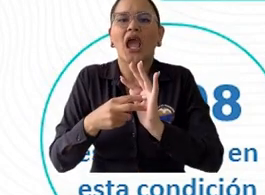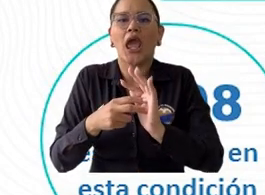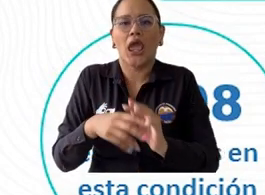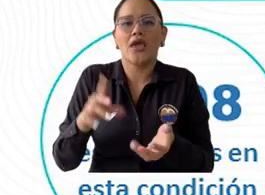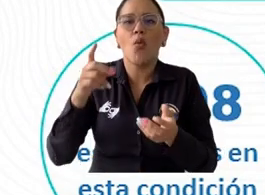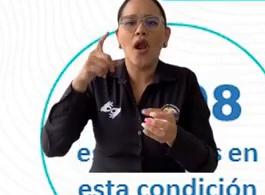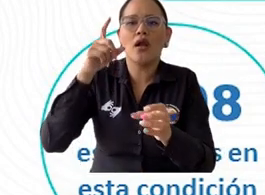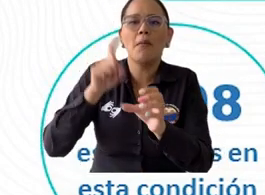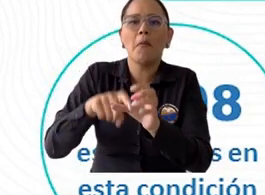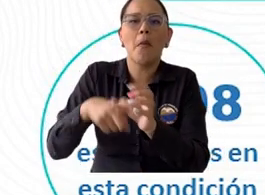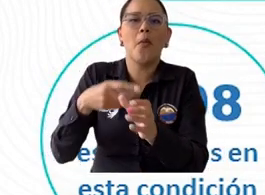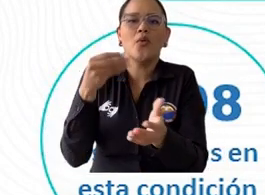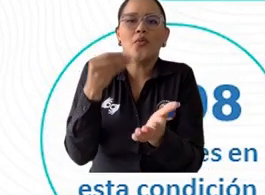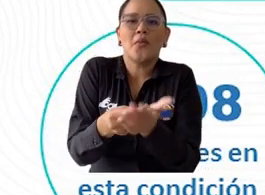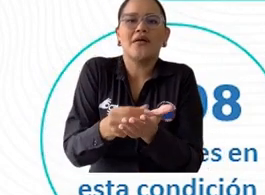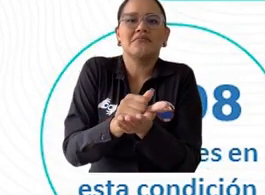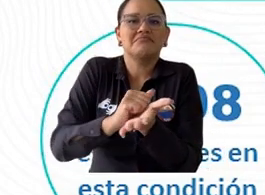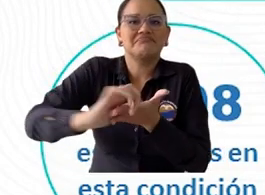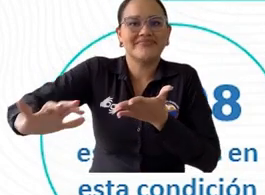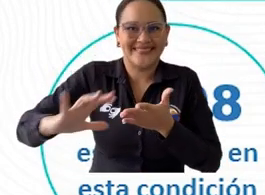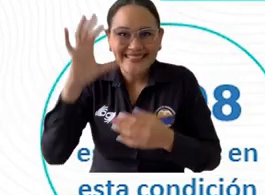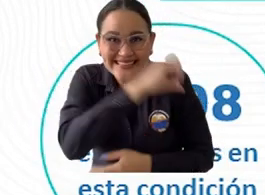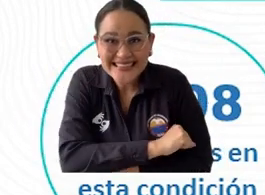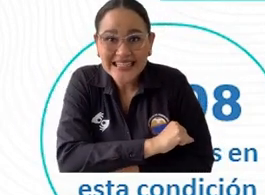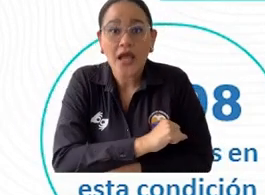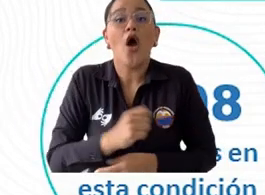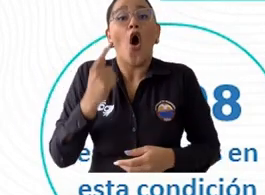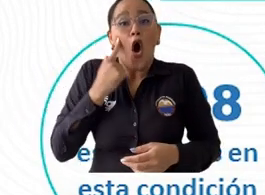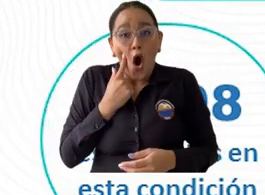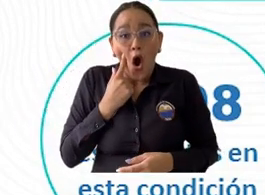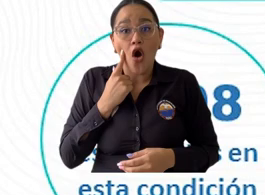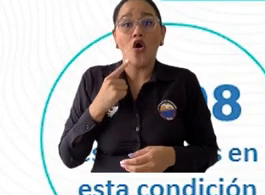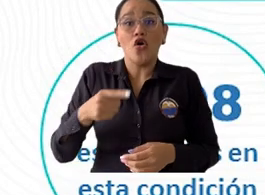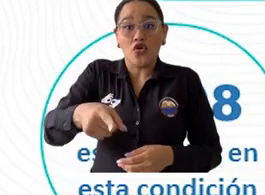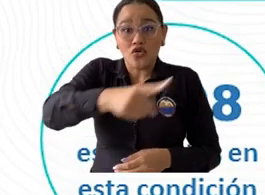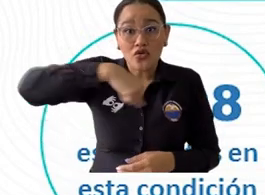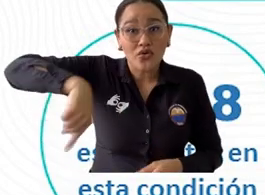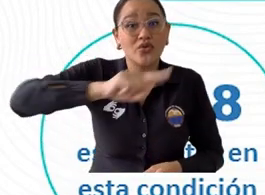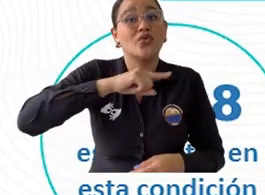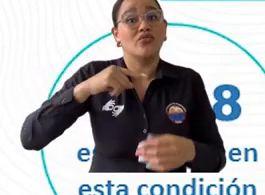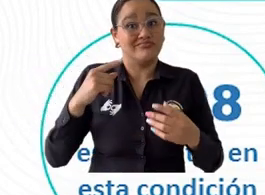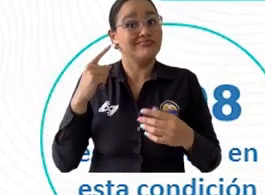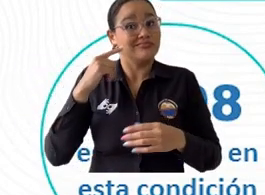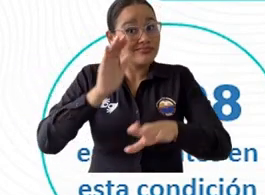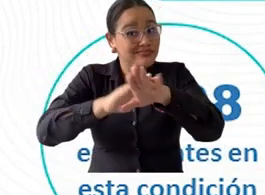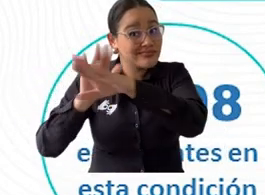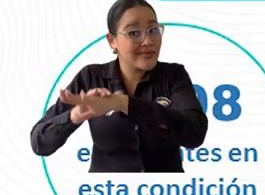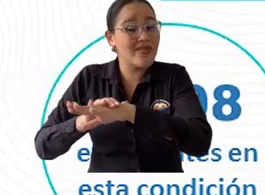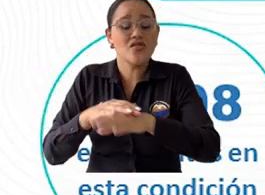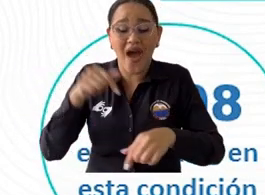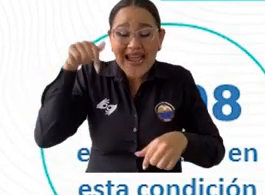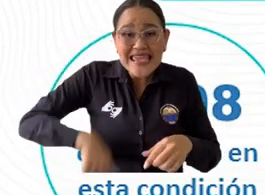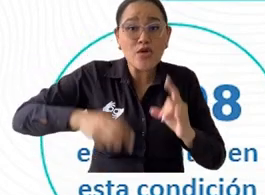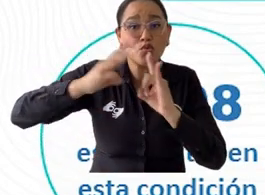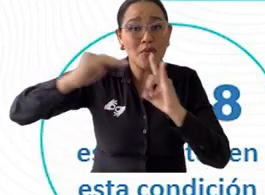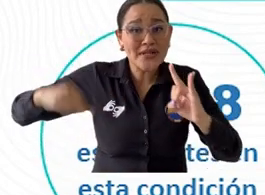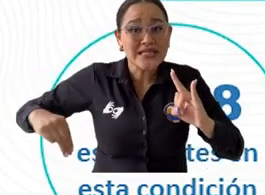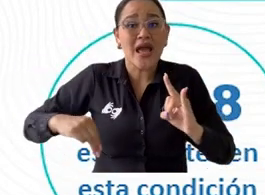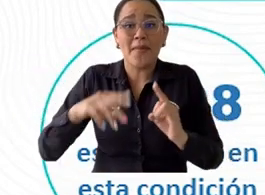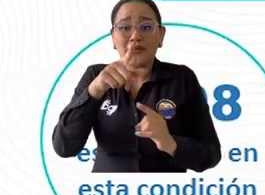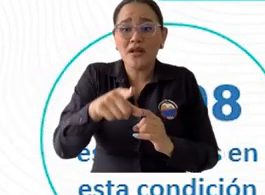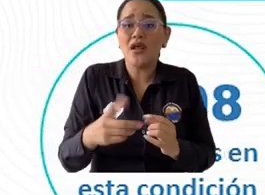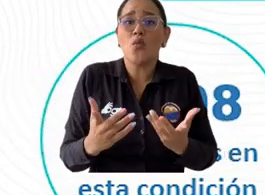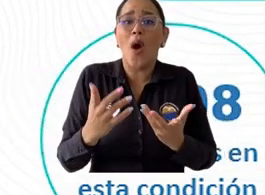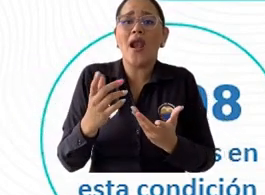que ya tiene la Universidad del Magdalena y yo quiero ser reiterativo otra vez esta universidad tiene un sistema de exoneración muy fuerte muy amplio a